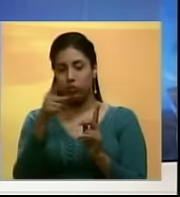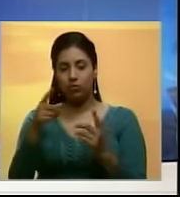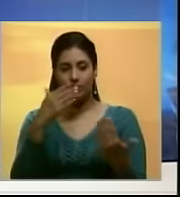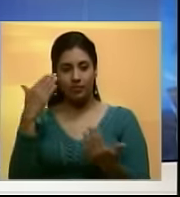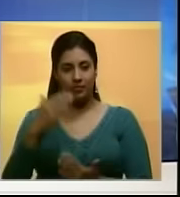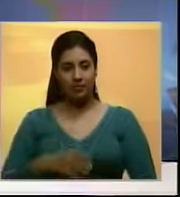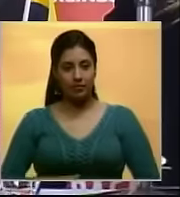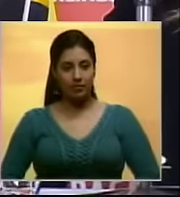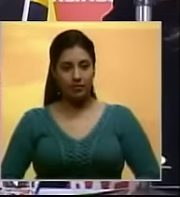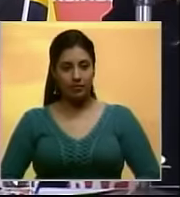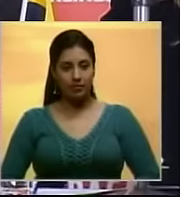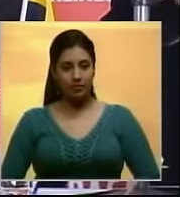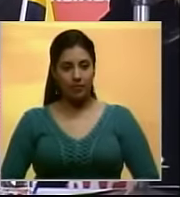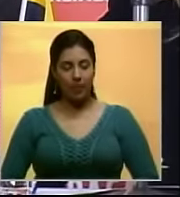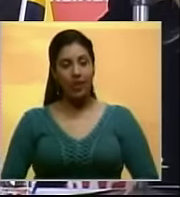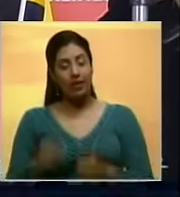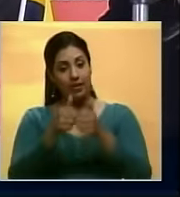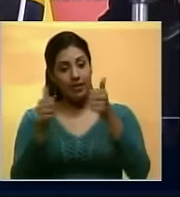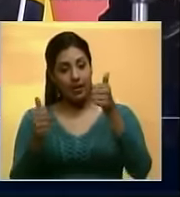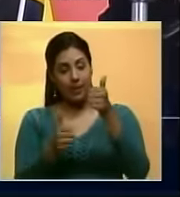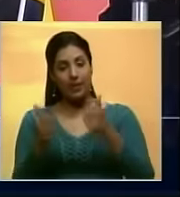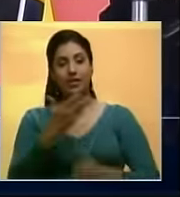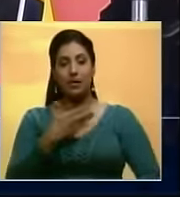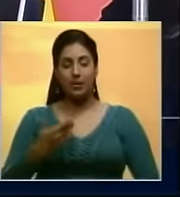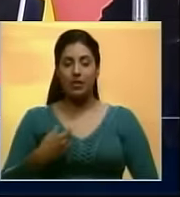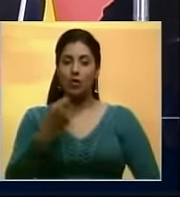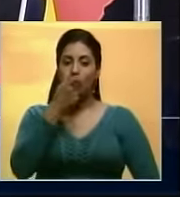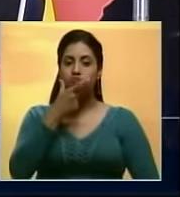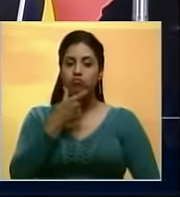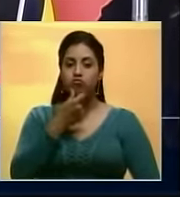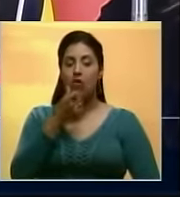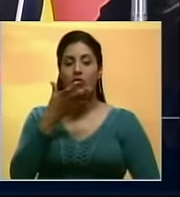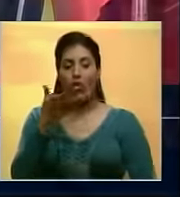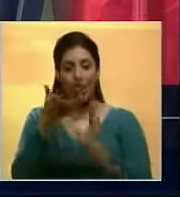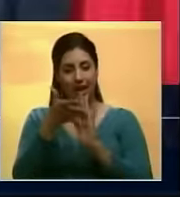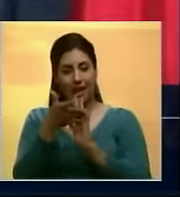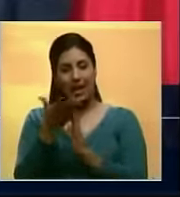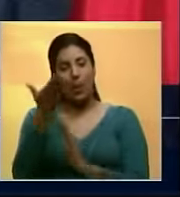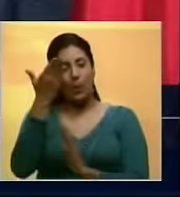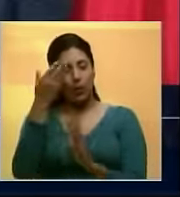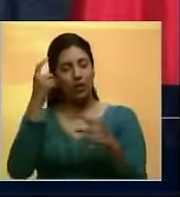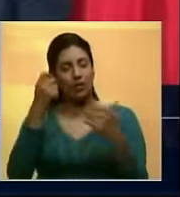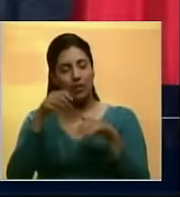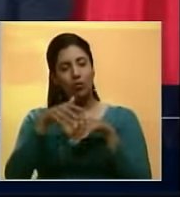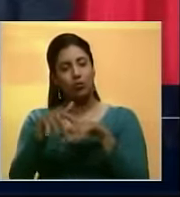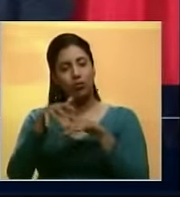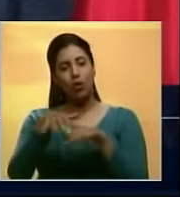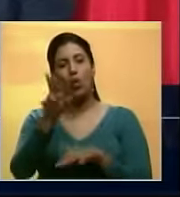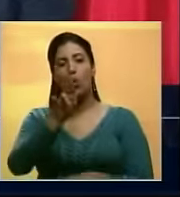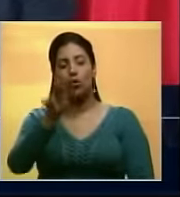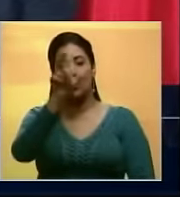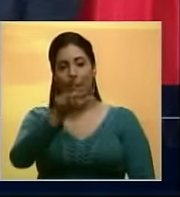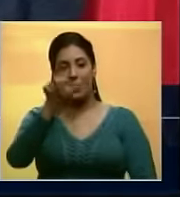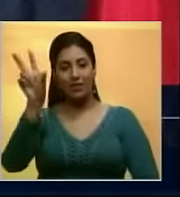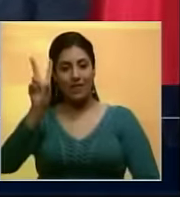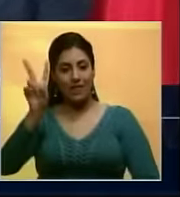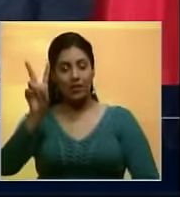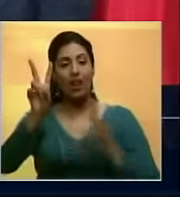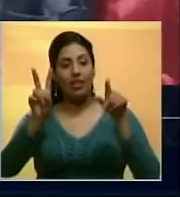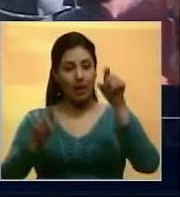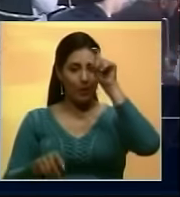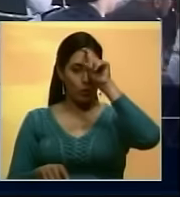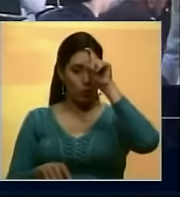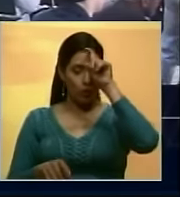detalles. El vicepresidente Molina destacó que este es un paso importante para la movilidad de pasajeros entre Venezuela y